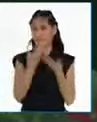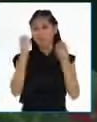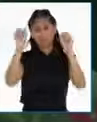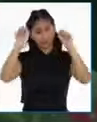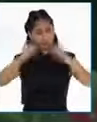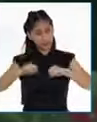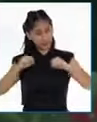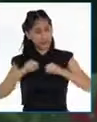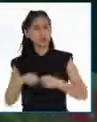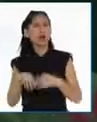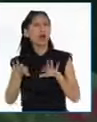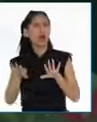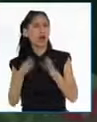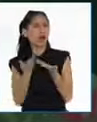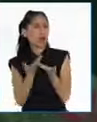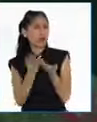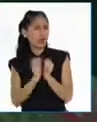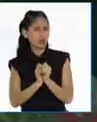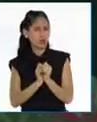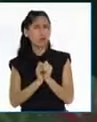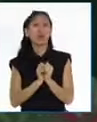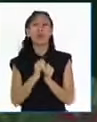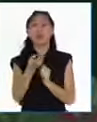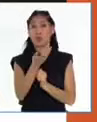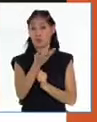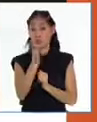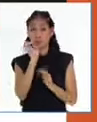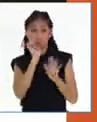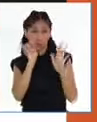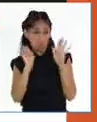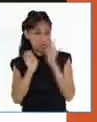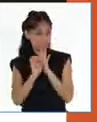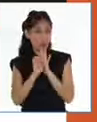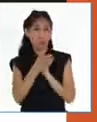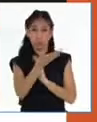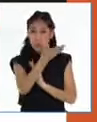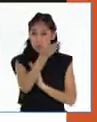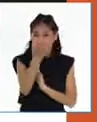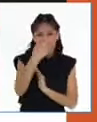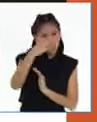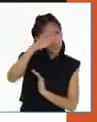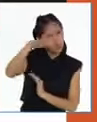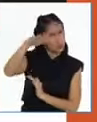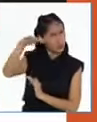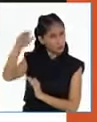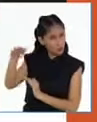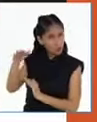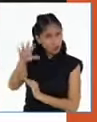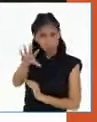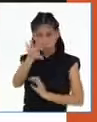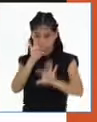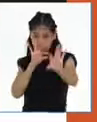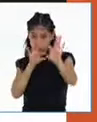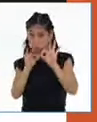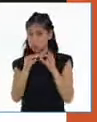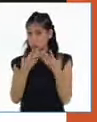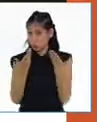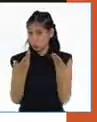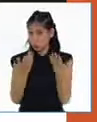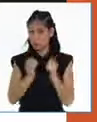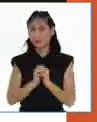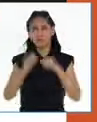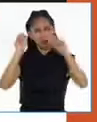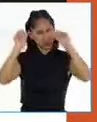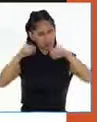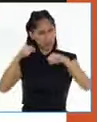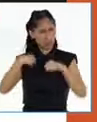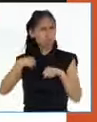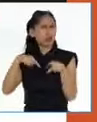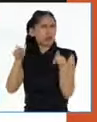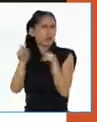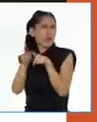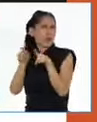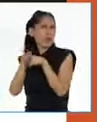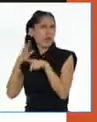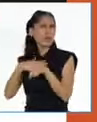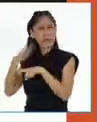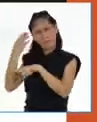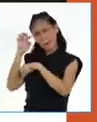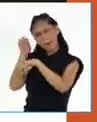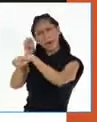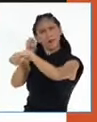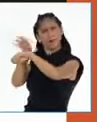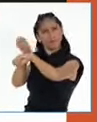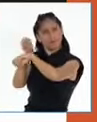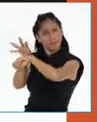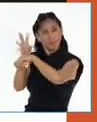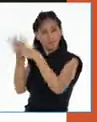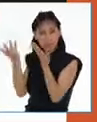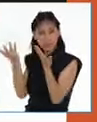para ustedes a pesar de que no voten? Sí, yo también quisiera recomendarle cosas a mi papá. Y ahora que